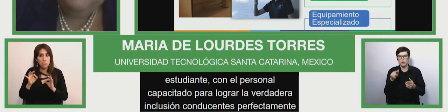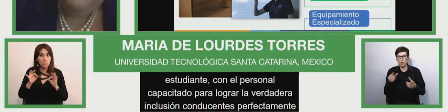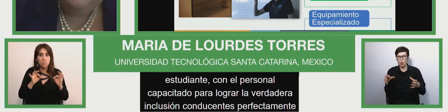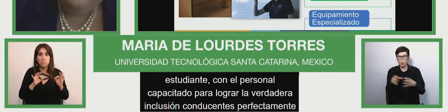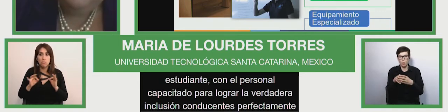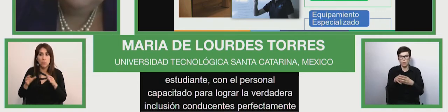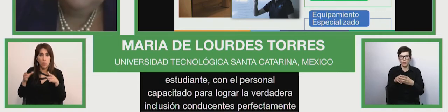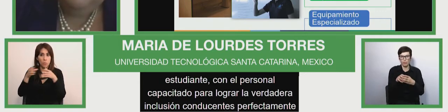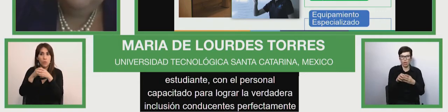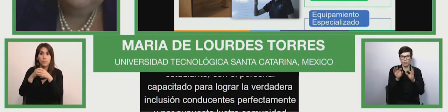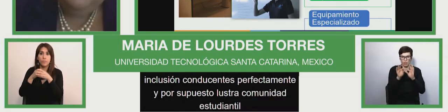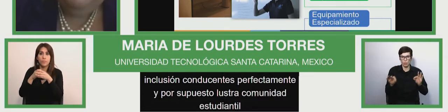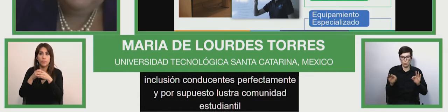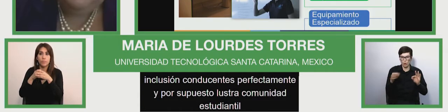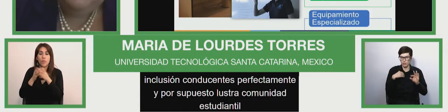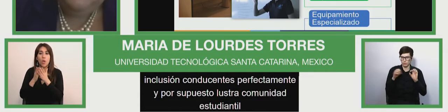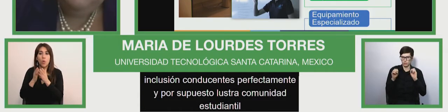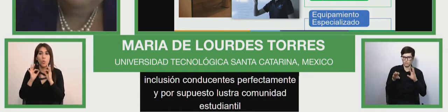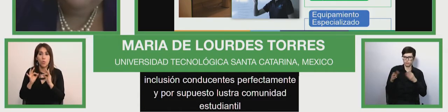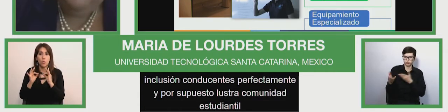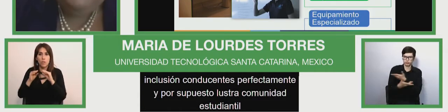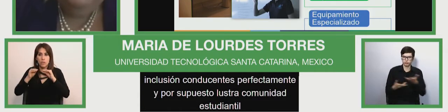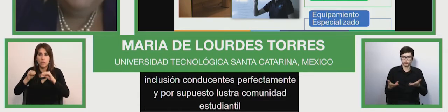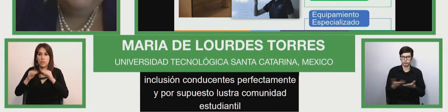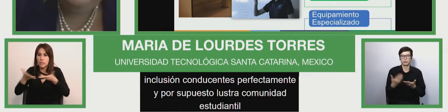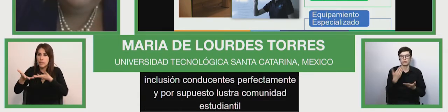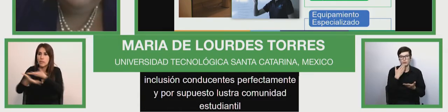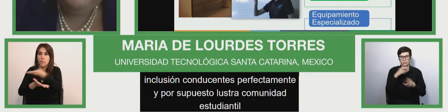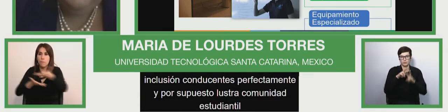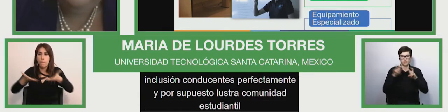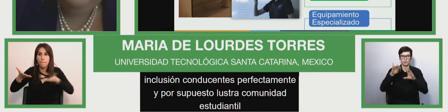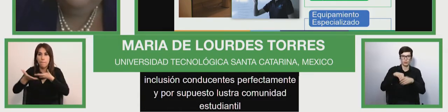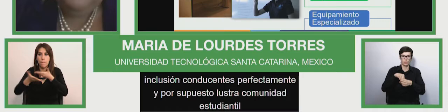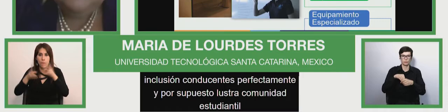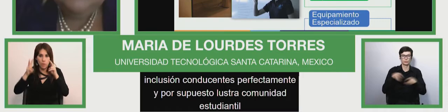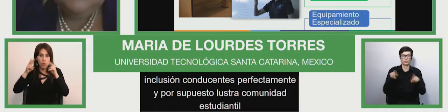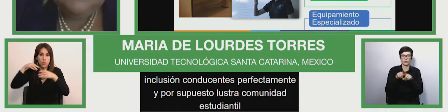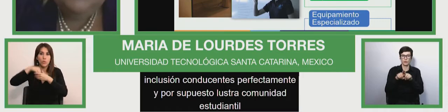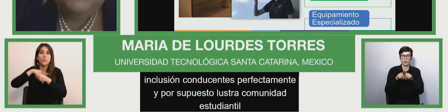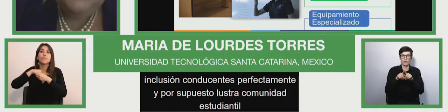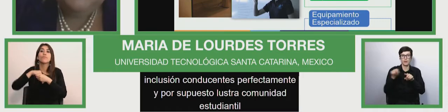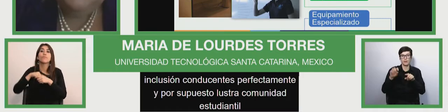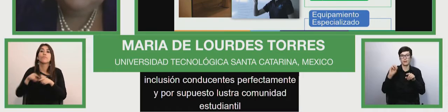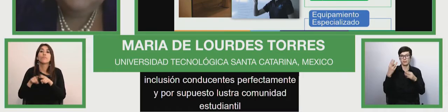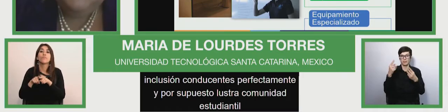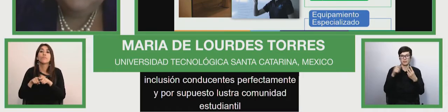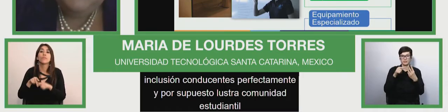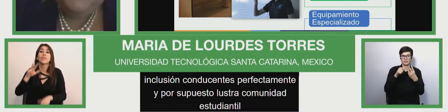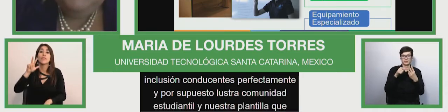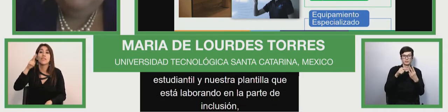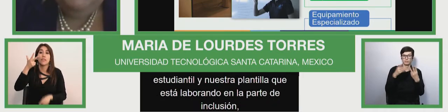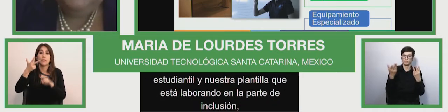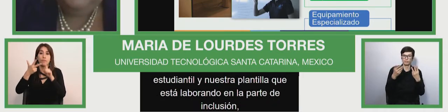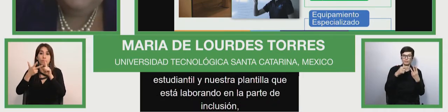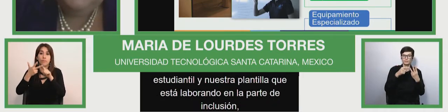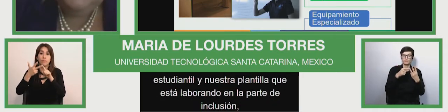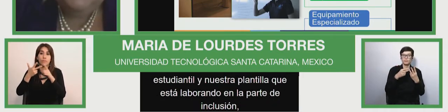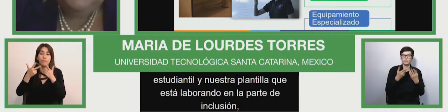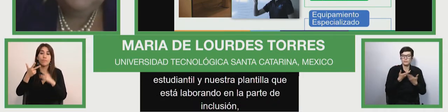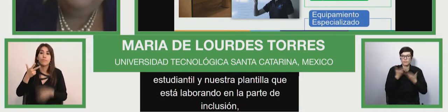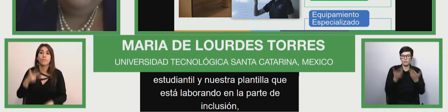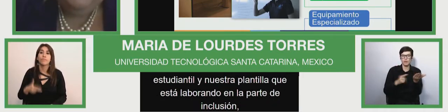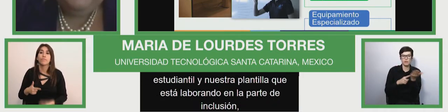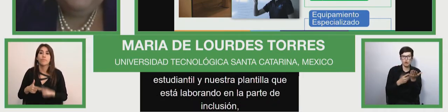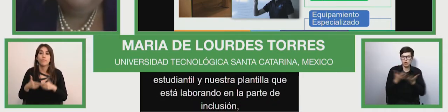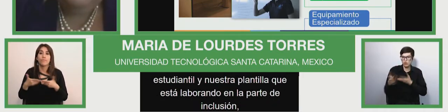plantilla que está laborando en la parte de inclusión y sin dejar atrás lo que es el tercer pilar que es el equipamiento que en esta